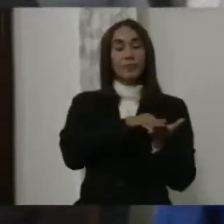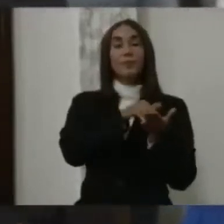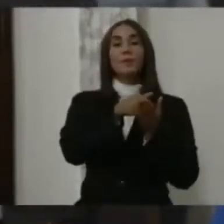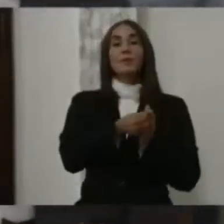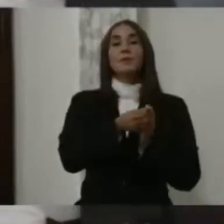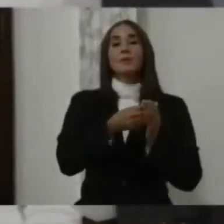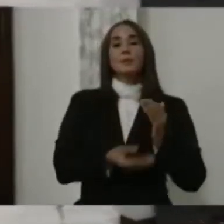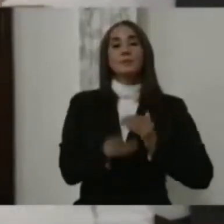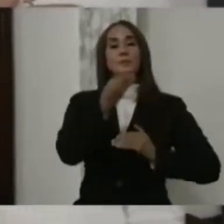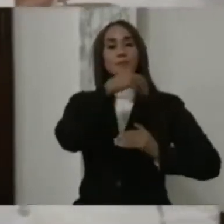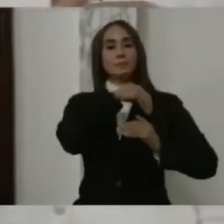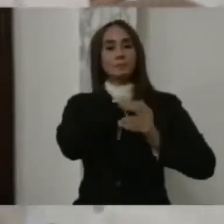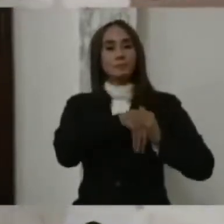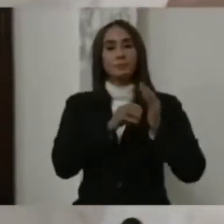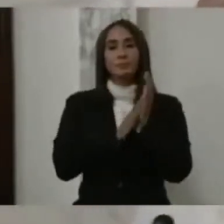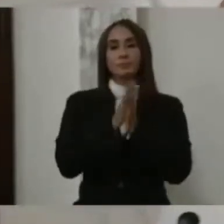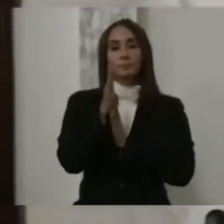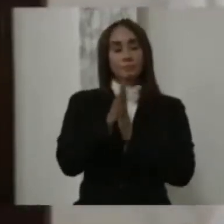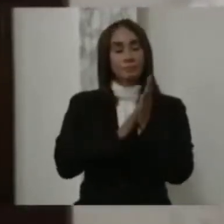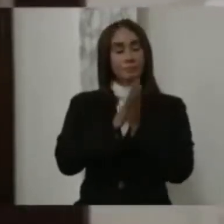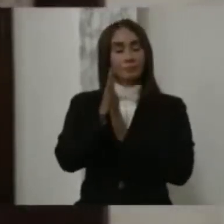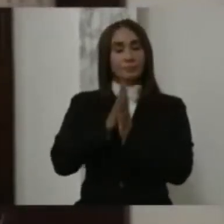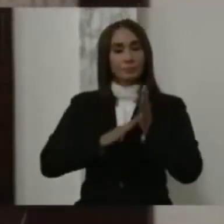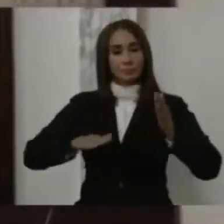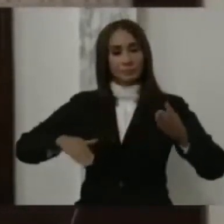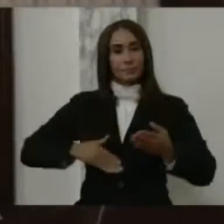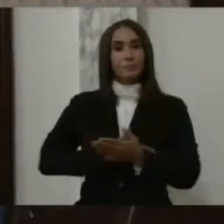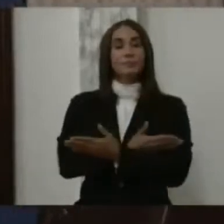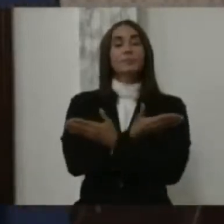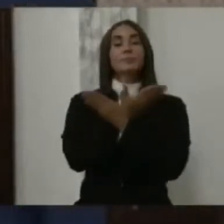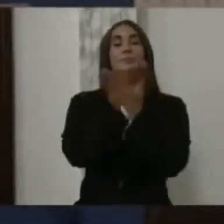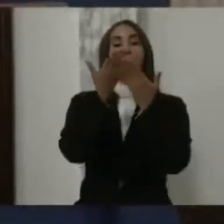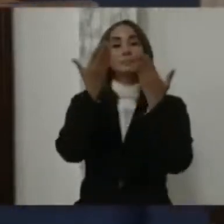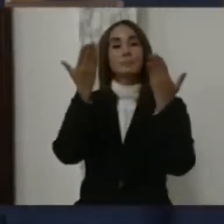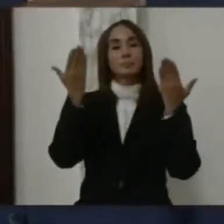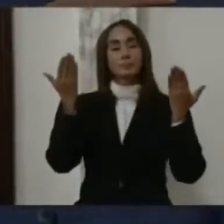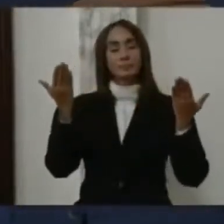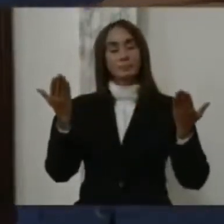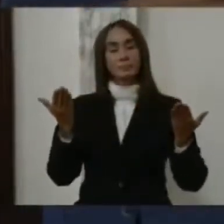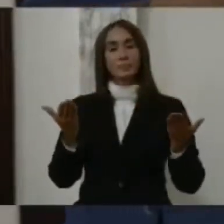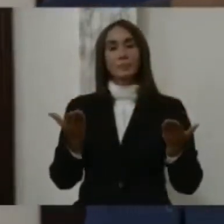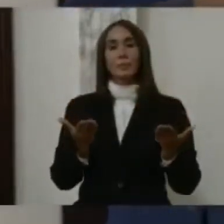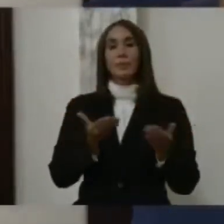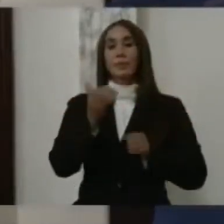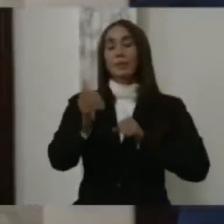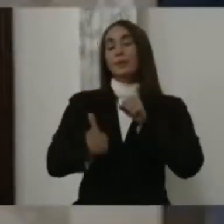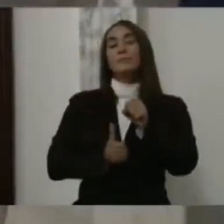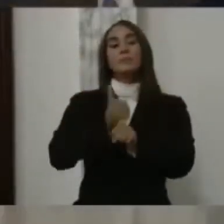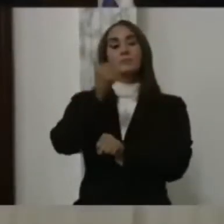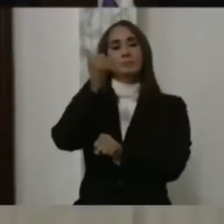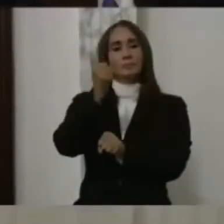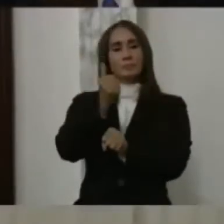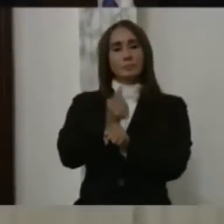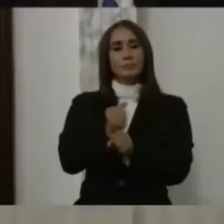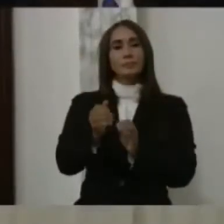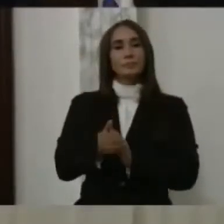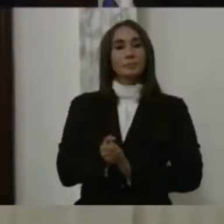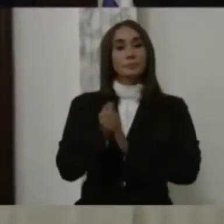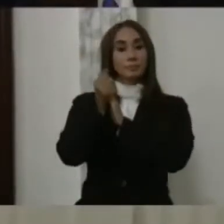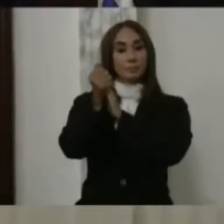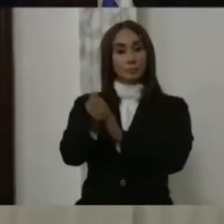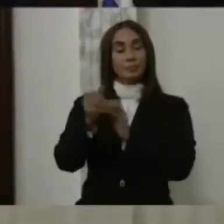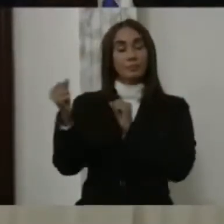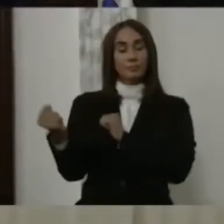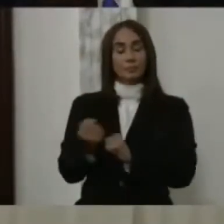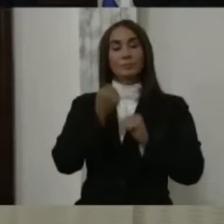de petróleo y gas natural. Asimismo, Almonte expresó que todo el costo de la fase explotaría del proyecto